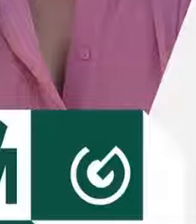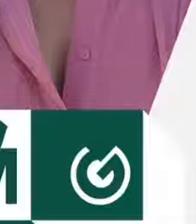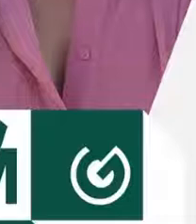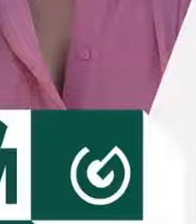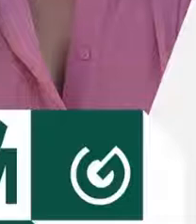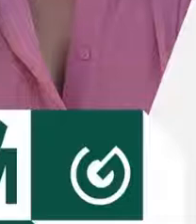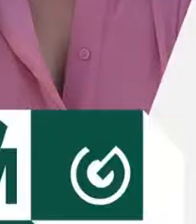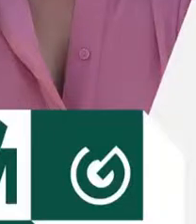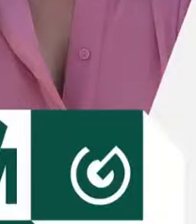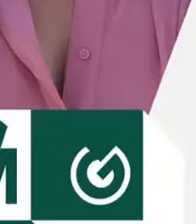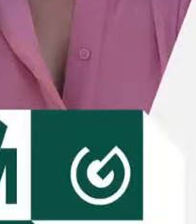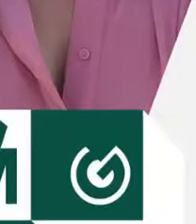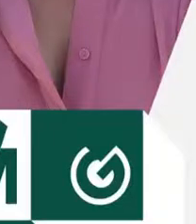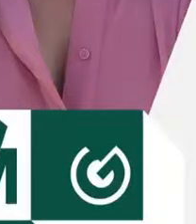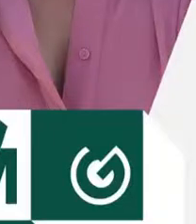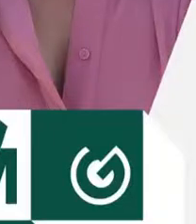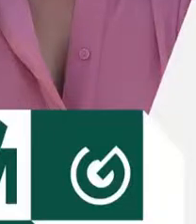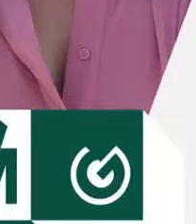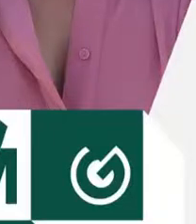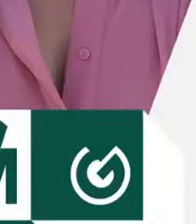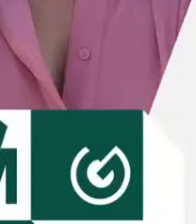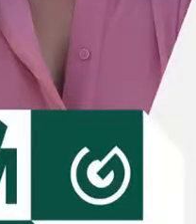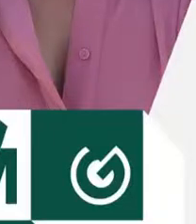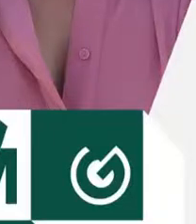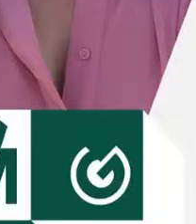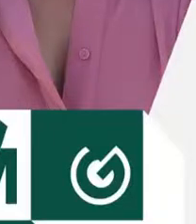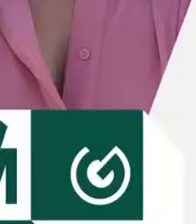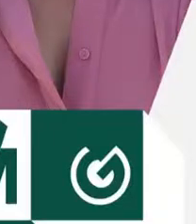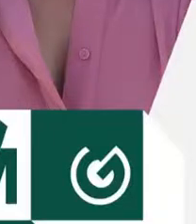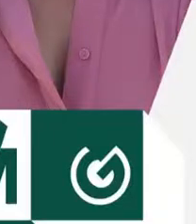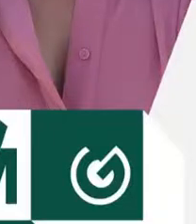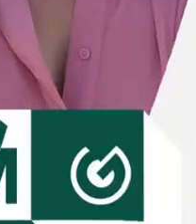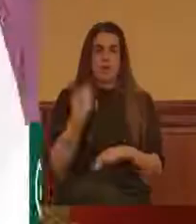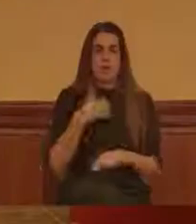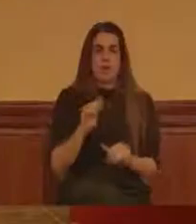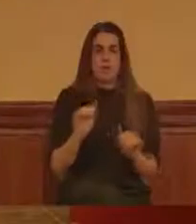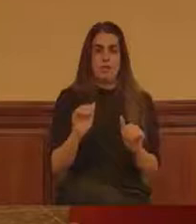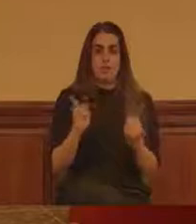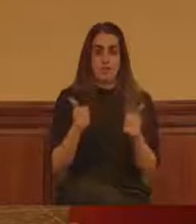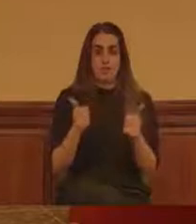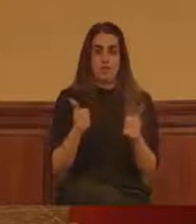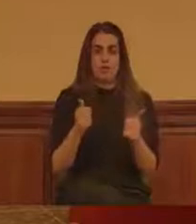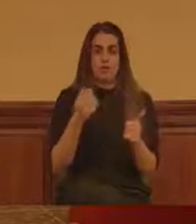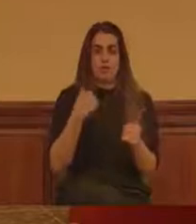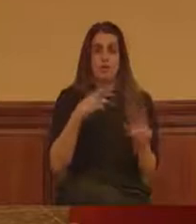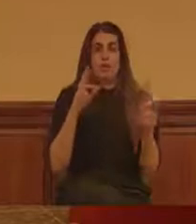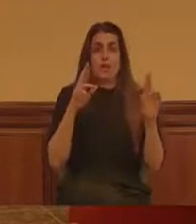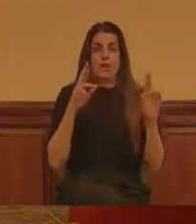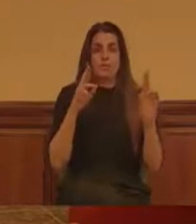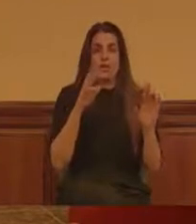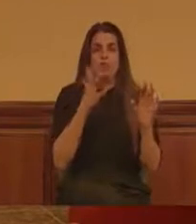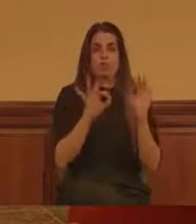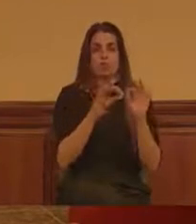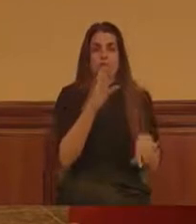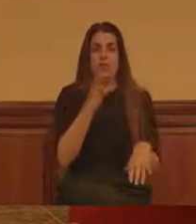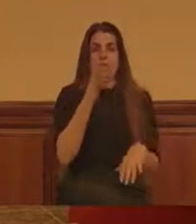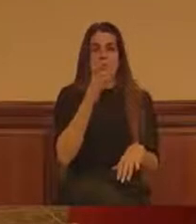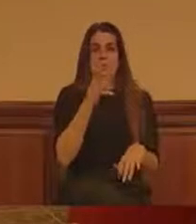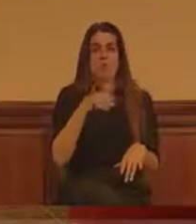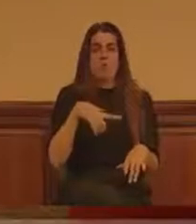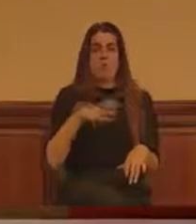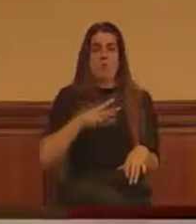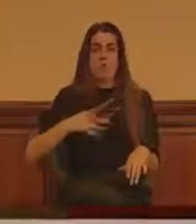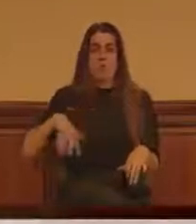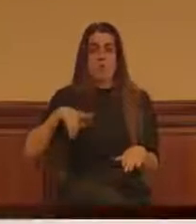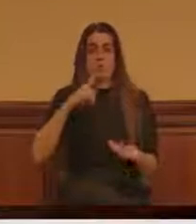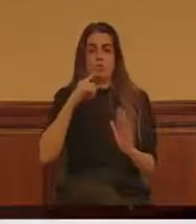Si se ha aprobado esta moción de Ciudadanos, pues deseamos que tengan más suerte que nosotros con su cumplimiento, porque